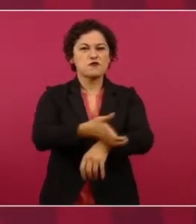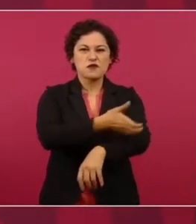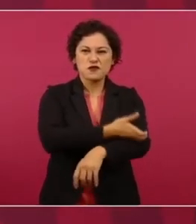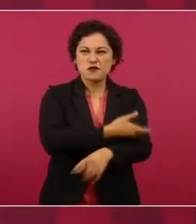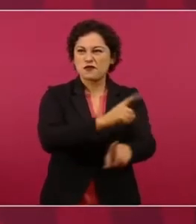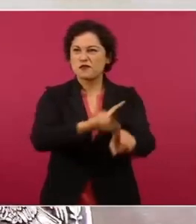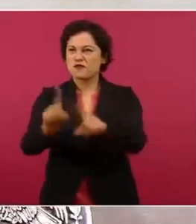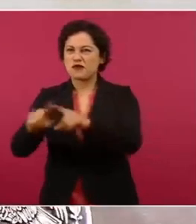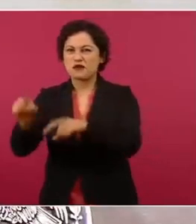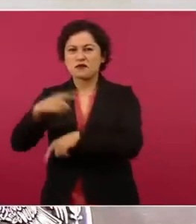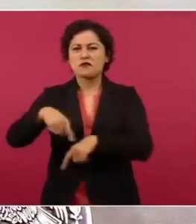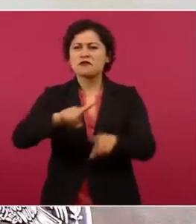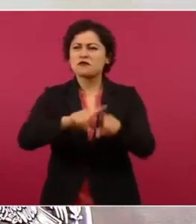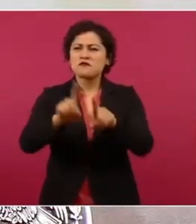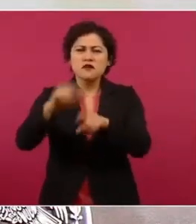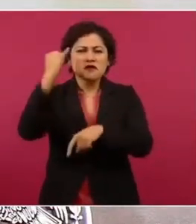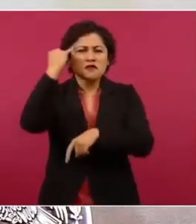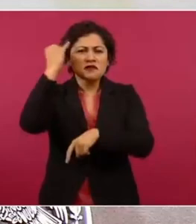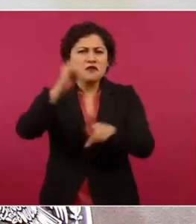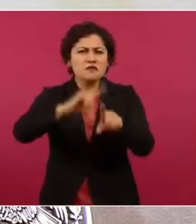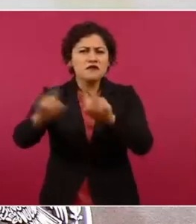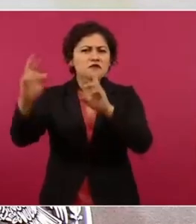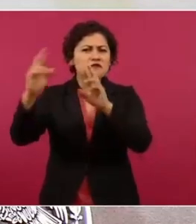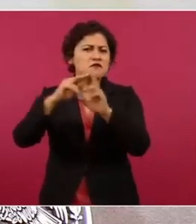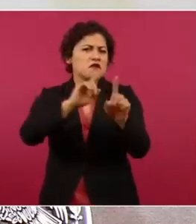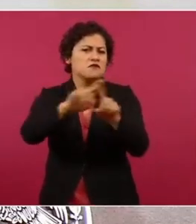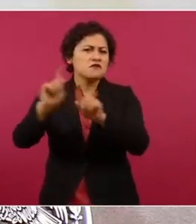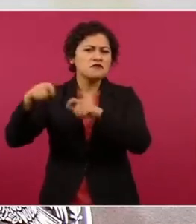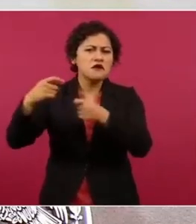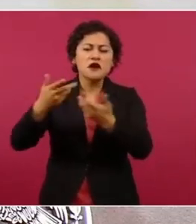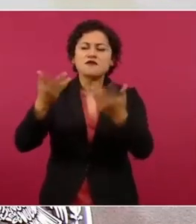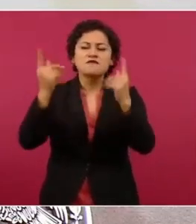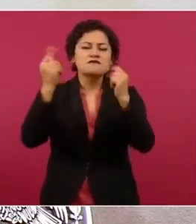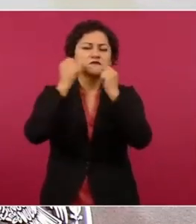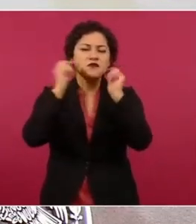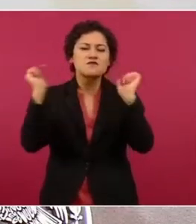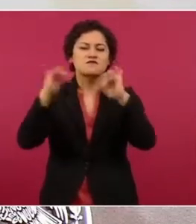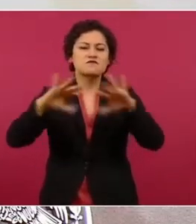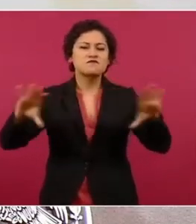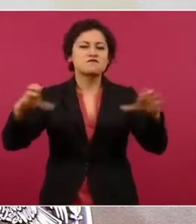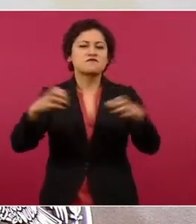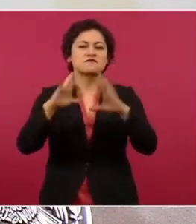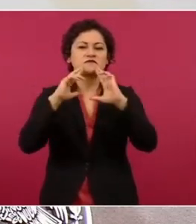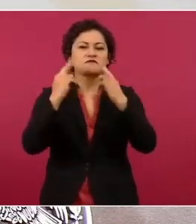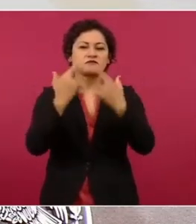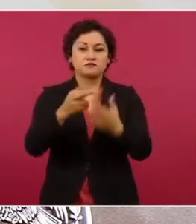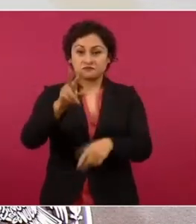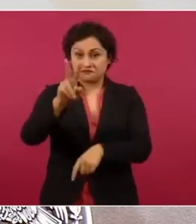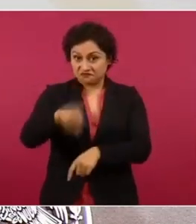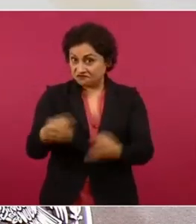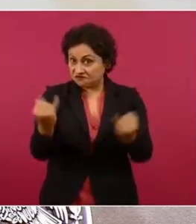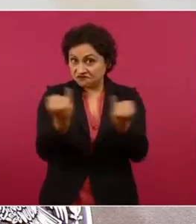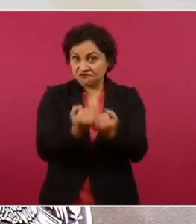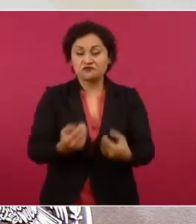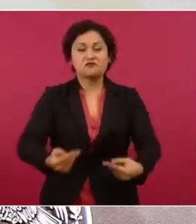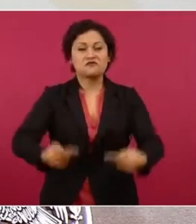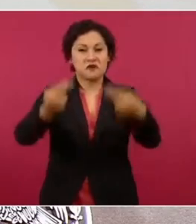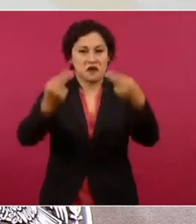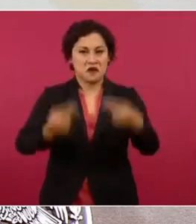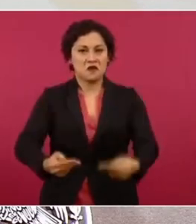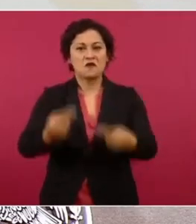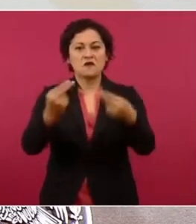social y creencias políticas. Al mismo tiempo, el fútbol es un gran negocio. Estimaciones señalan que